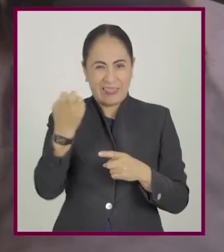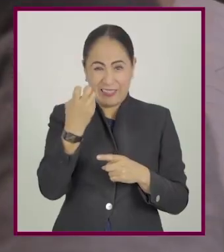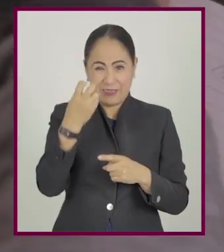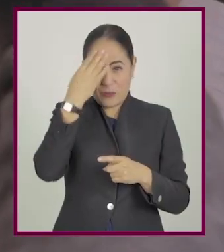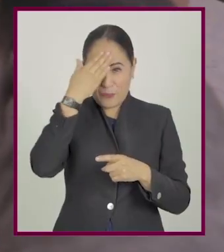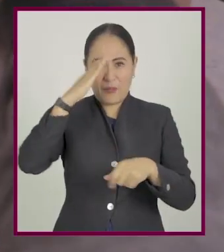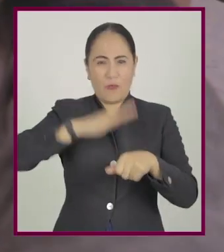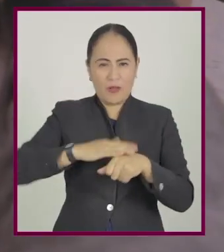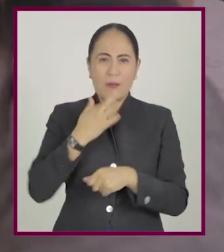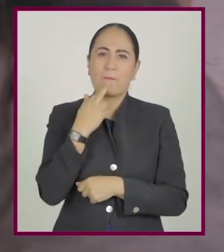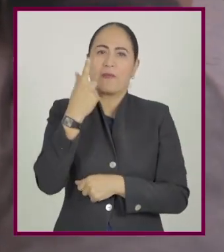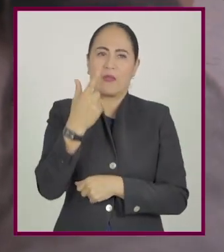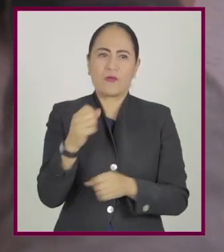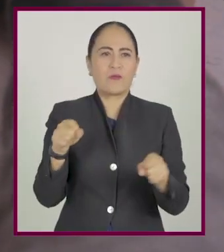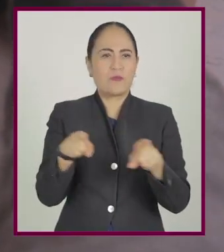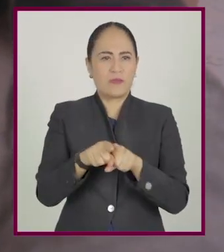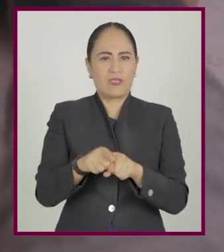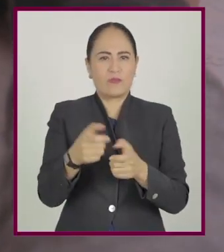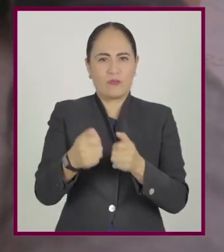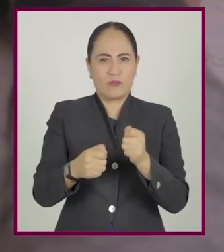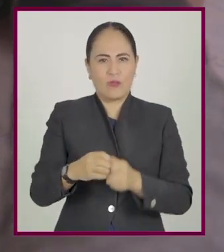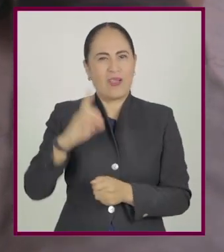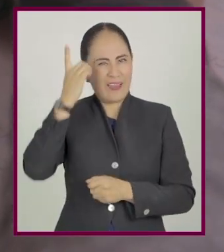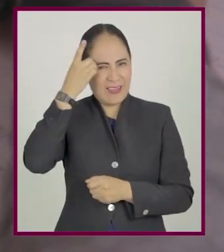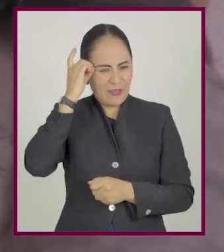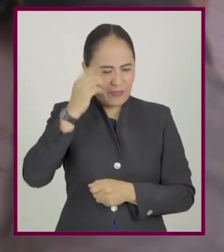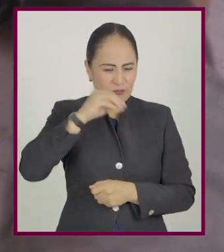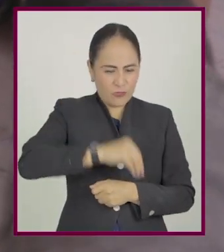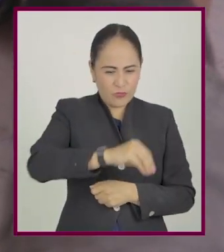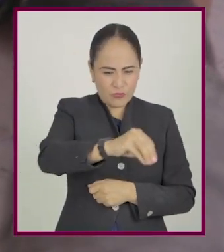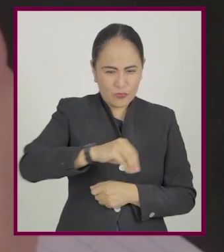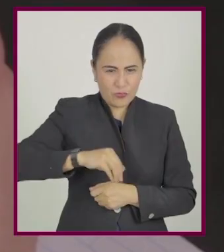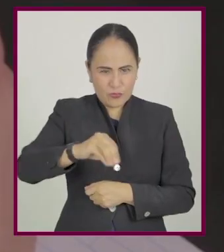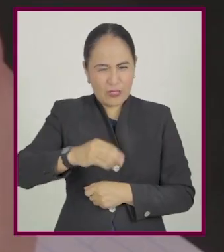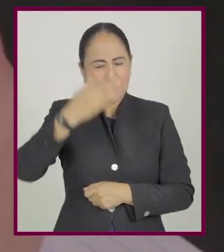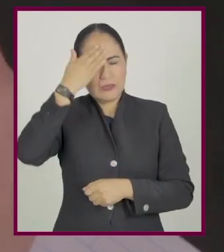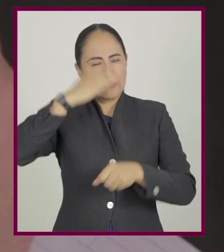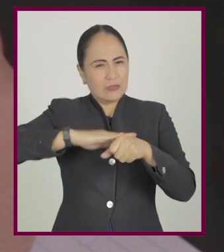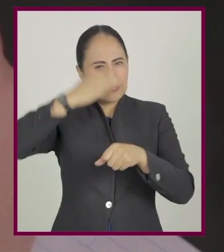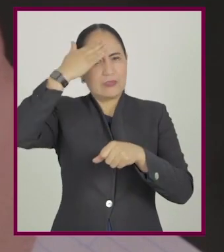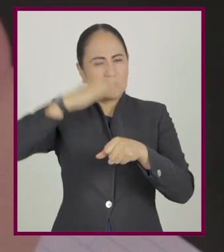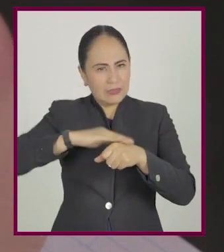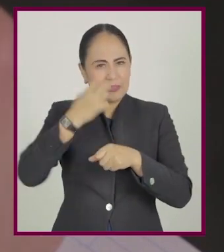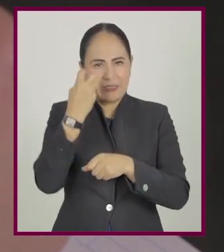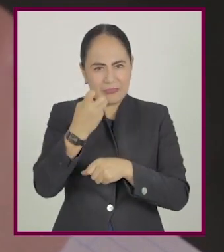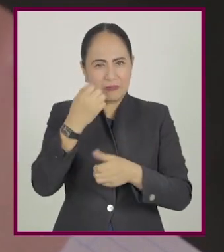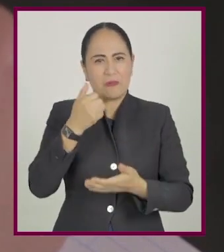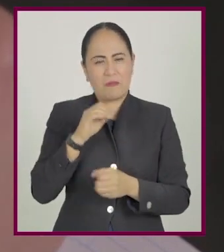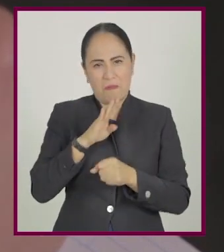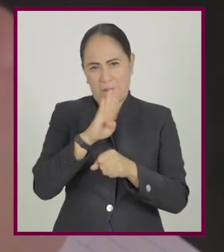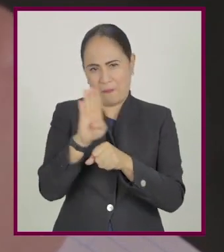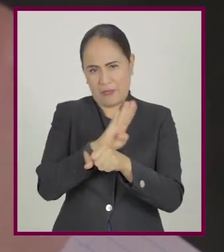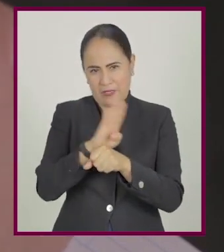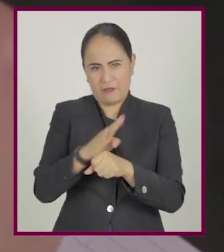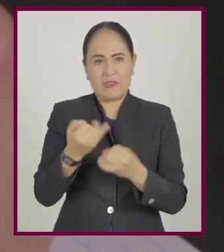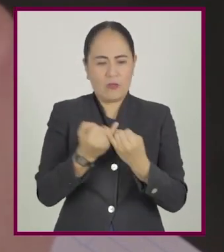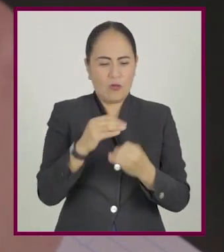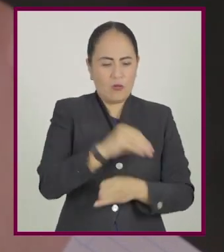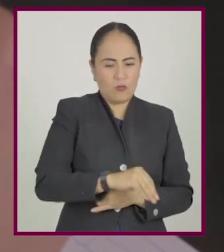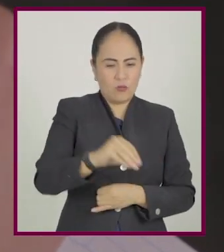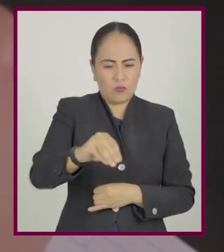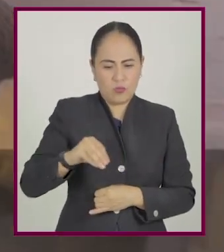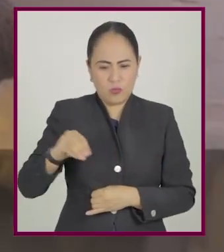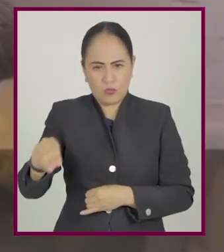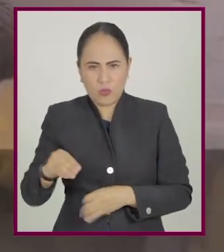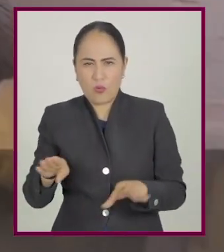memoria. Lo mismo ocurre con los de mesa como el ajedrez que motive el aprendizaje y a recordar las bases del juego. Saber cómo mover